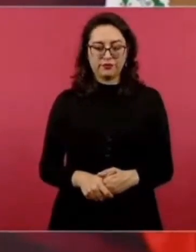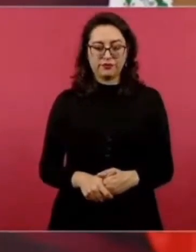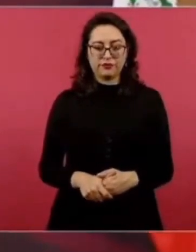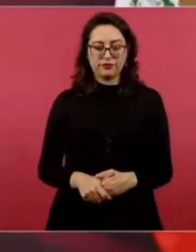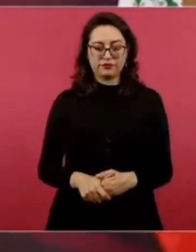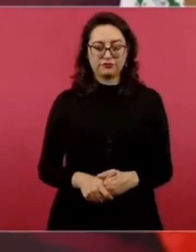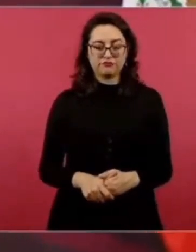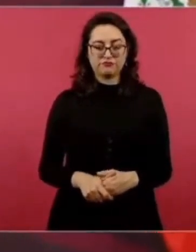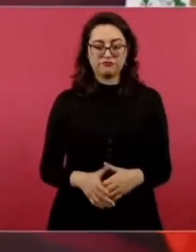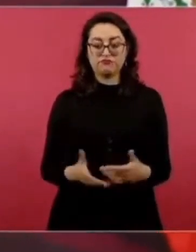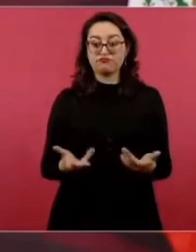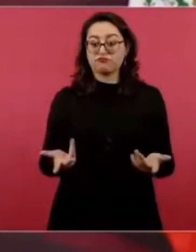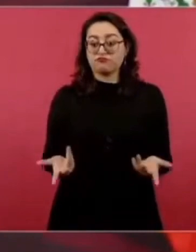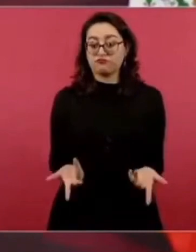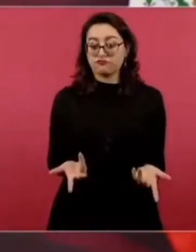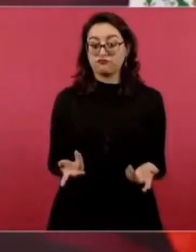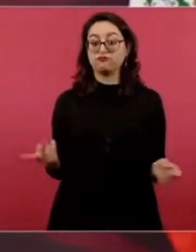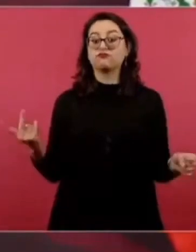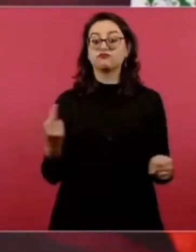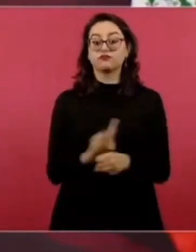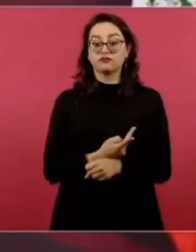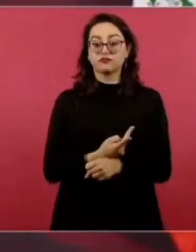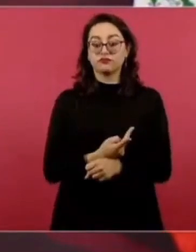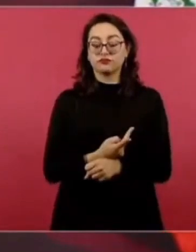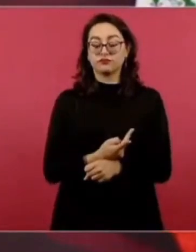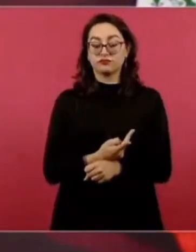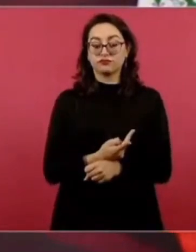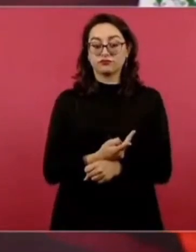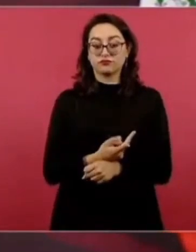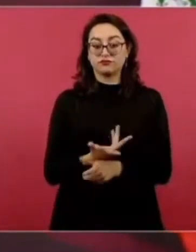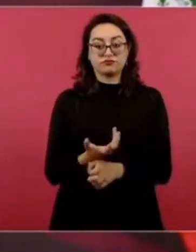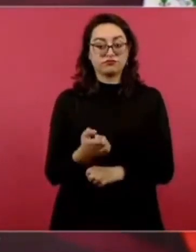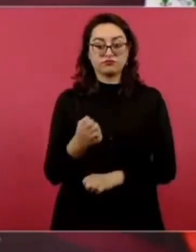Entonces, quiebra la empresa